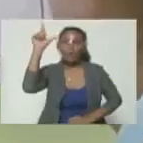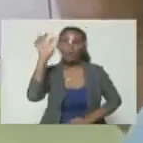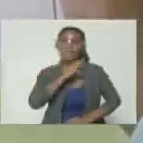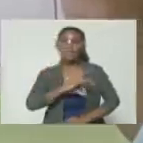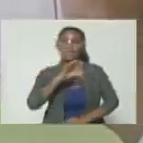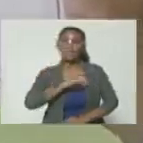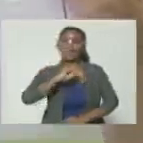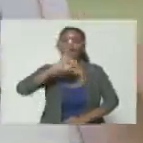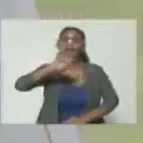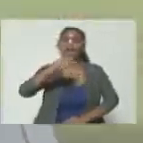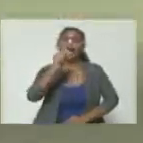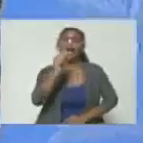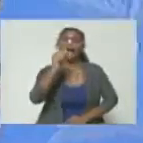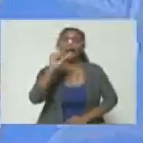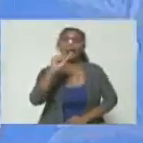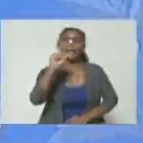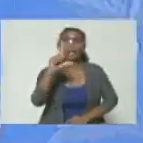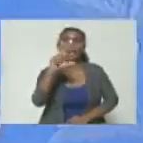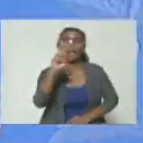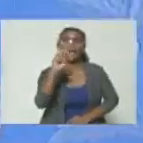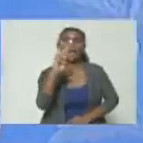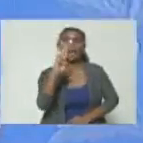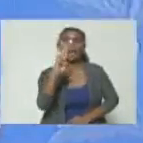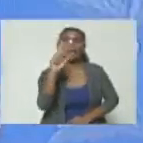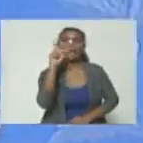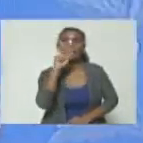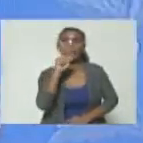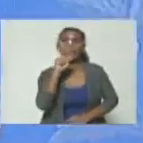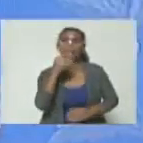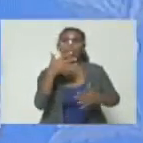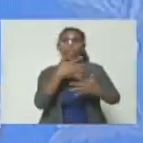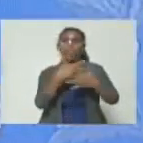Hasler Iglesias y le dicen